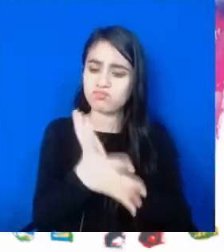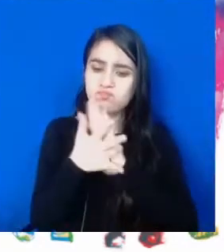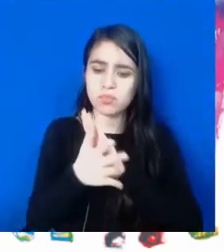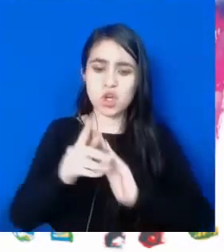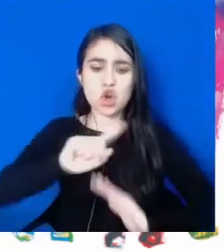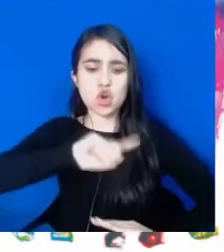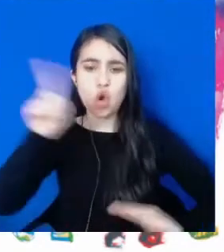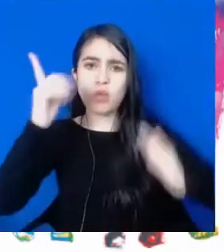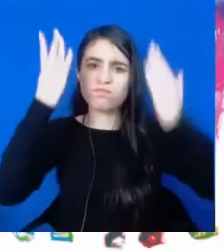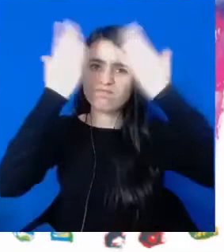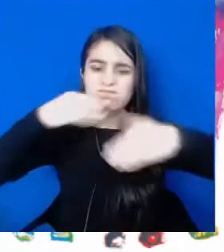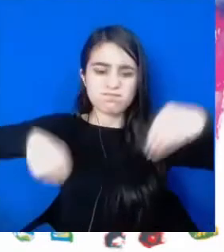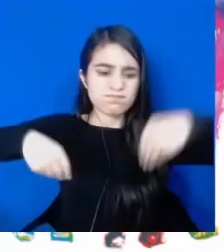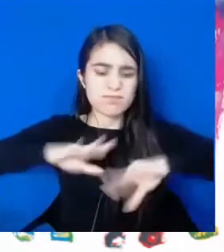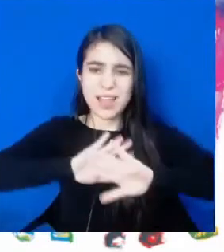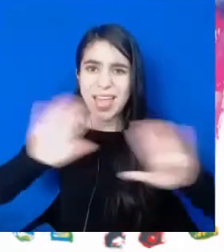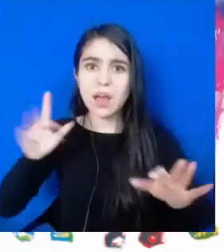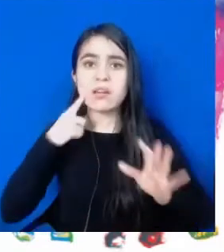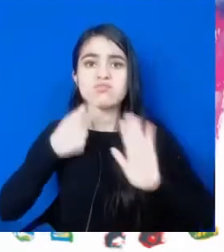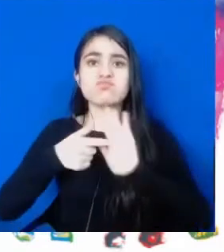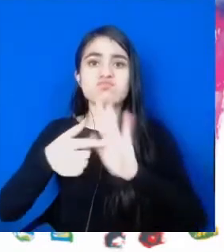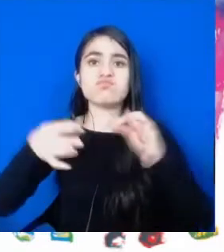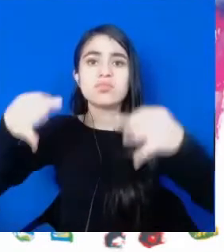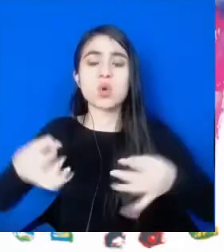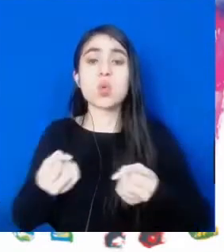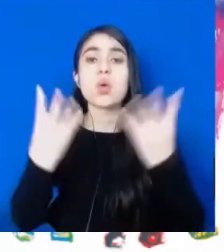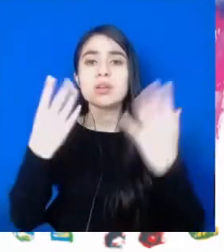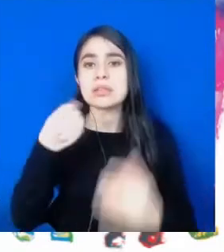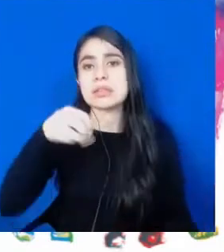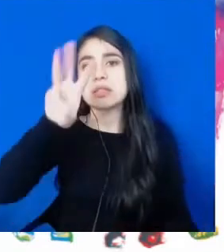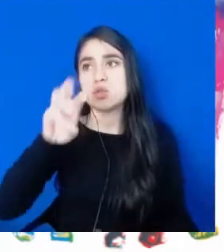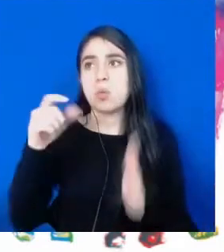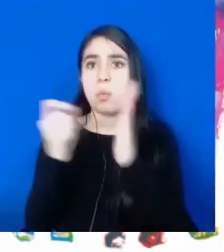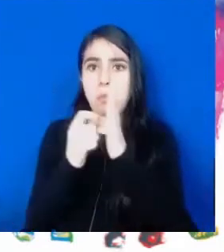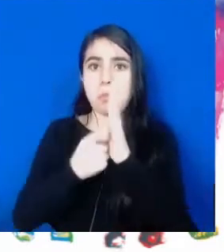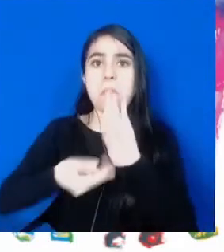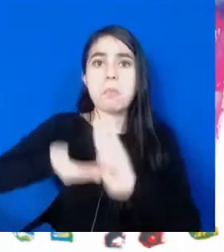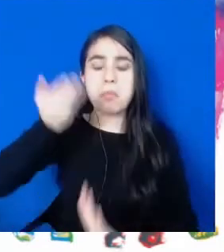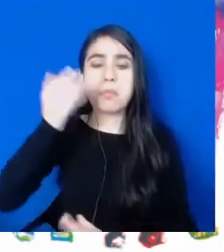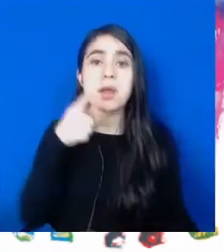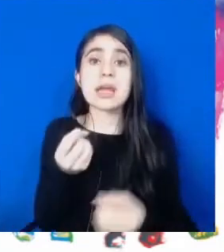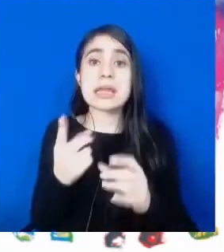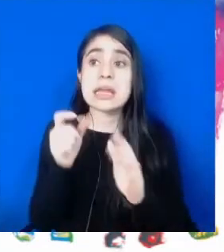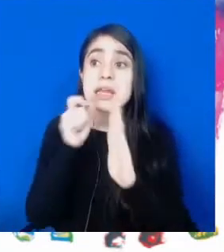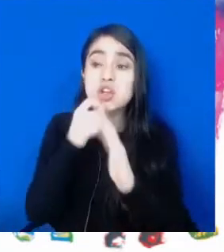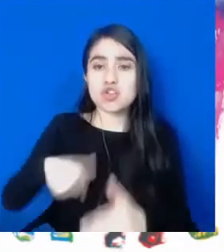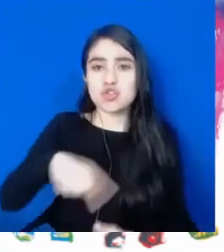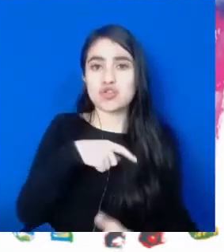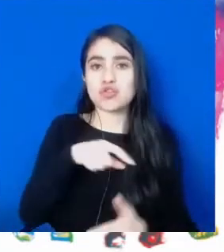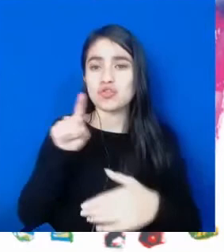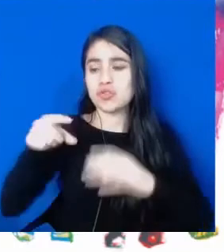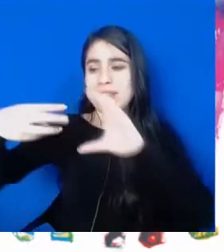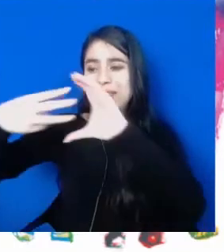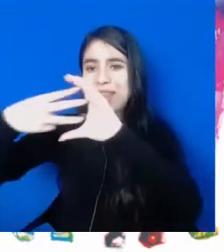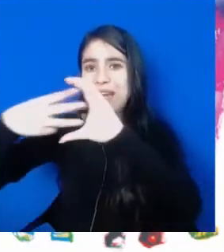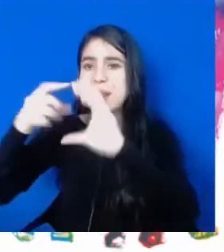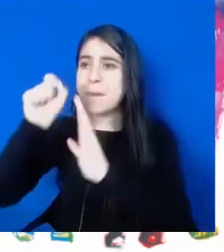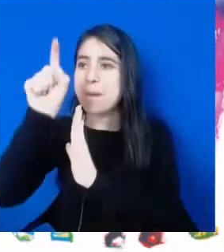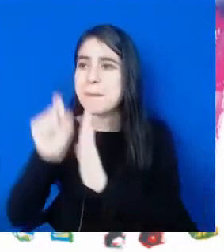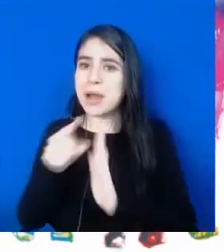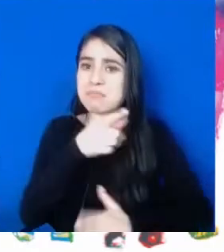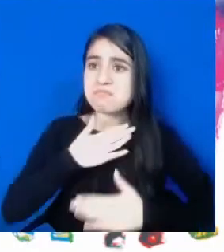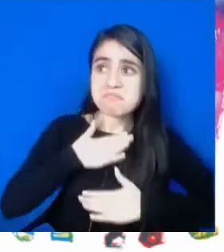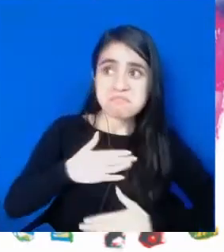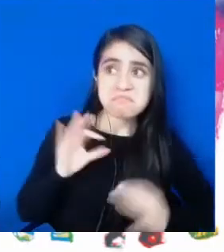transparencia, cumpliendo la ley de transparencia, obtuvimos 78 puntos. Y en la encuesta de satisfacción que hace el DANE,